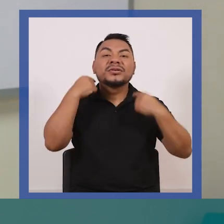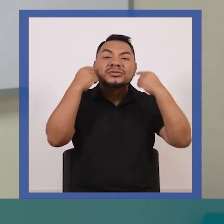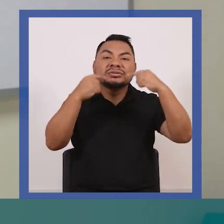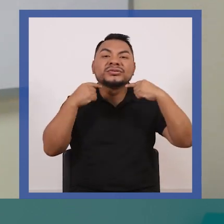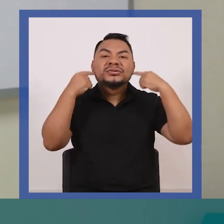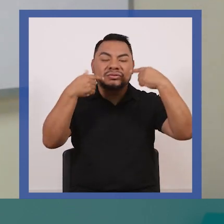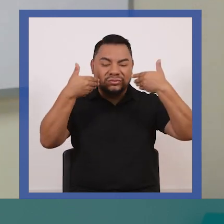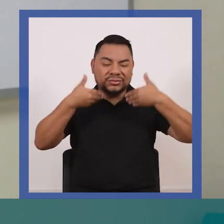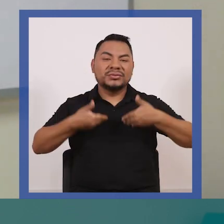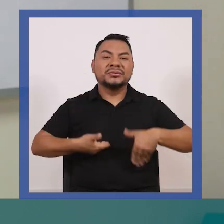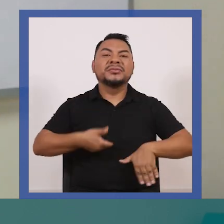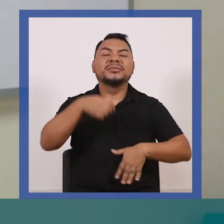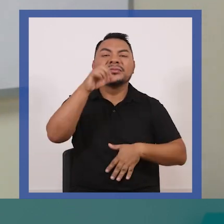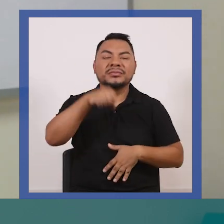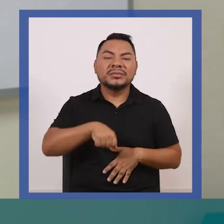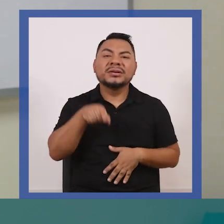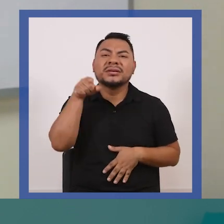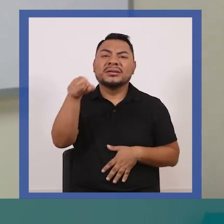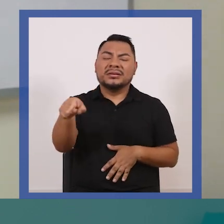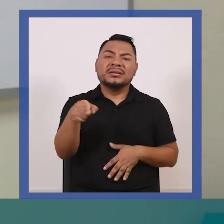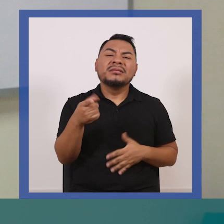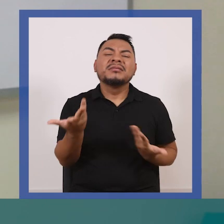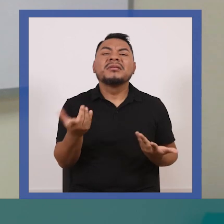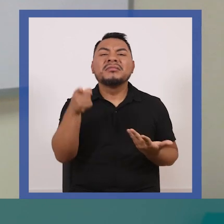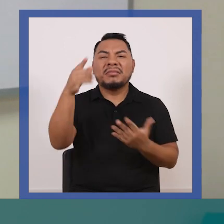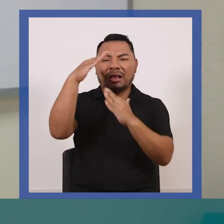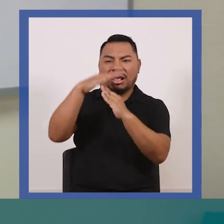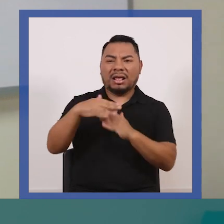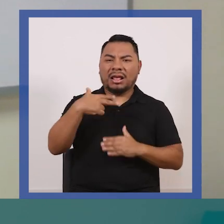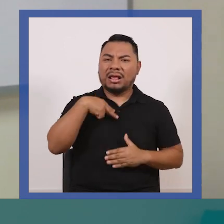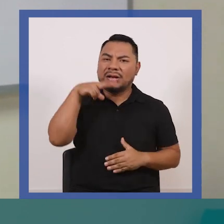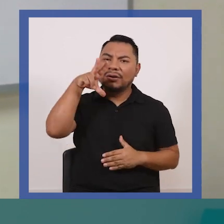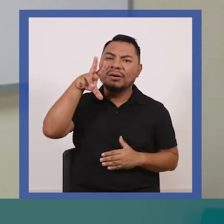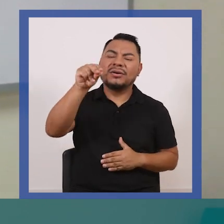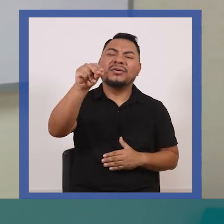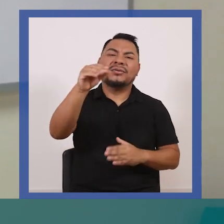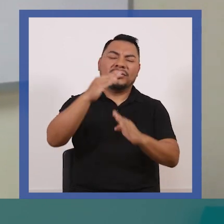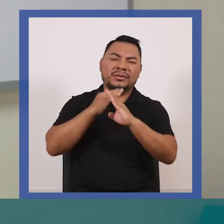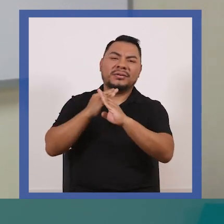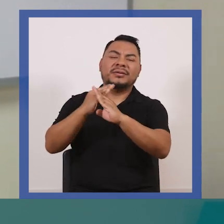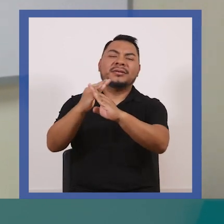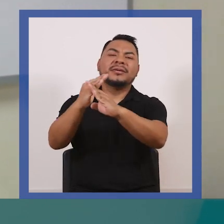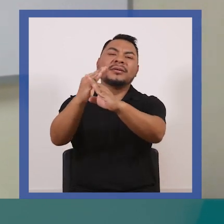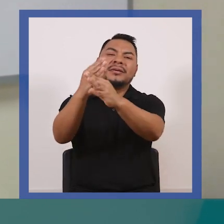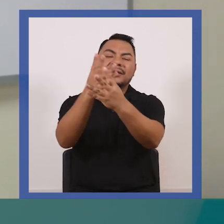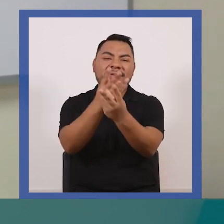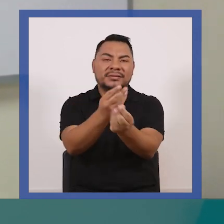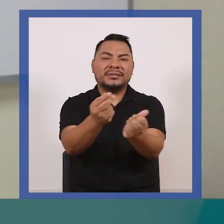soy y no me compadezcas